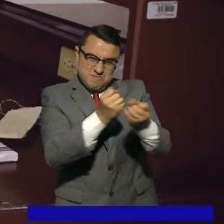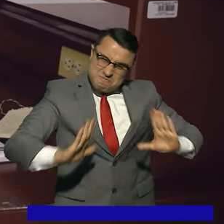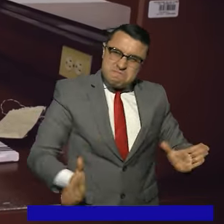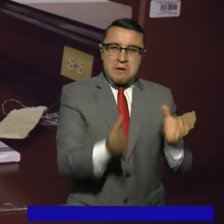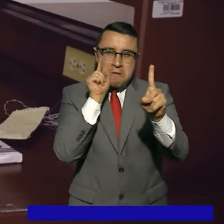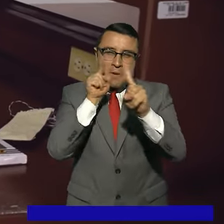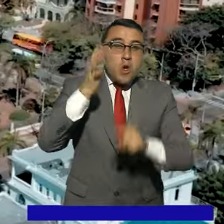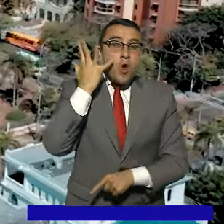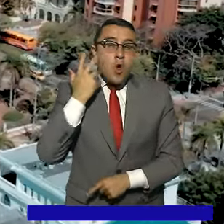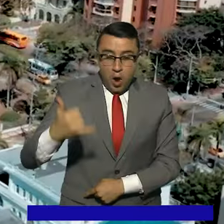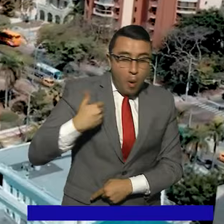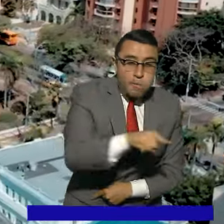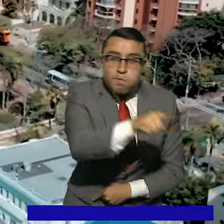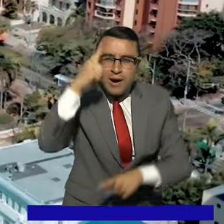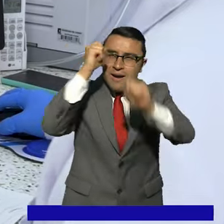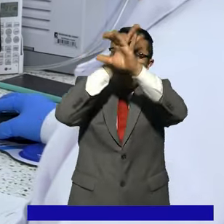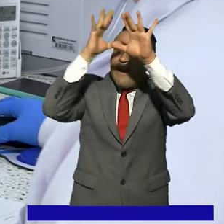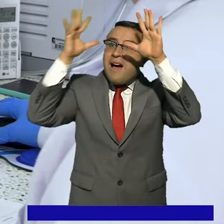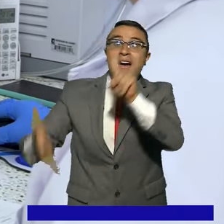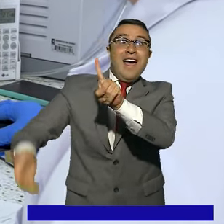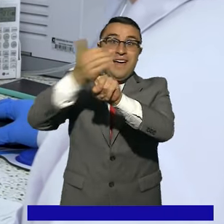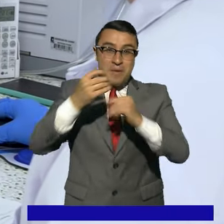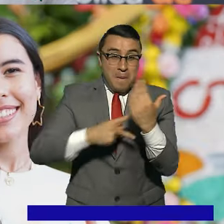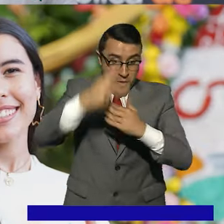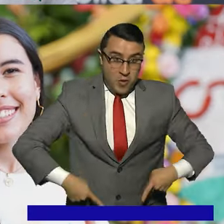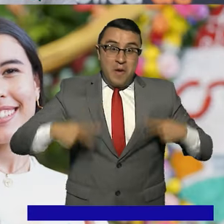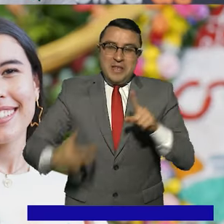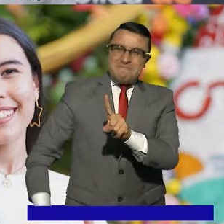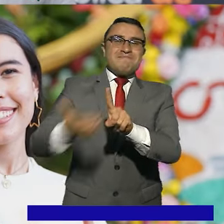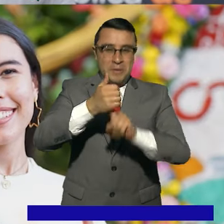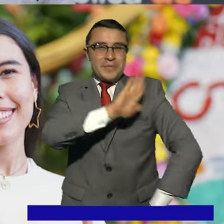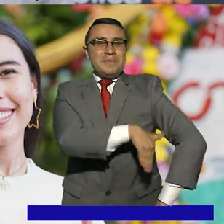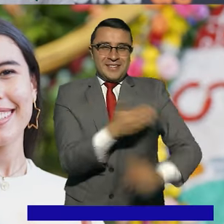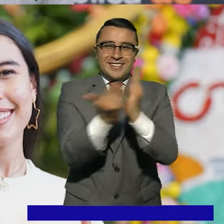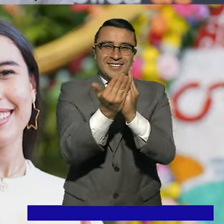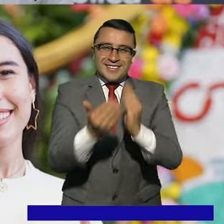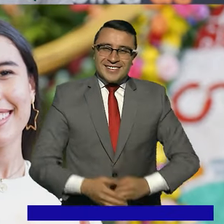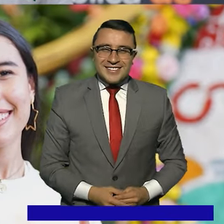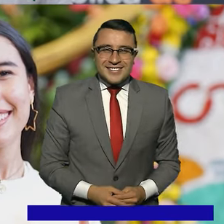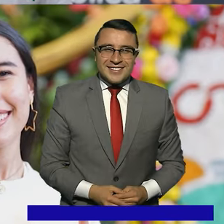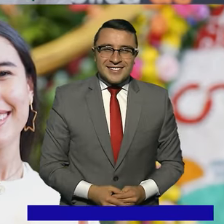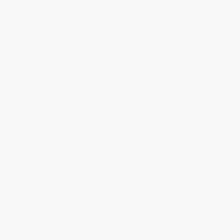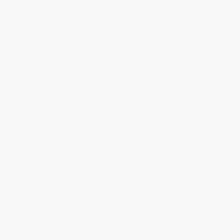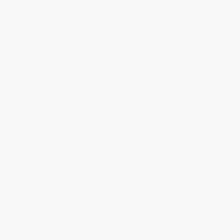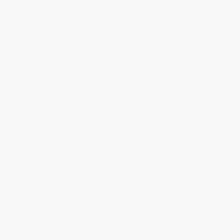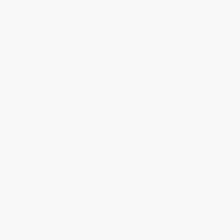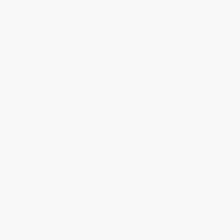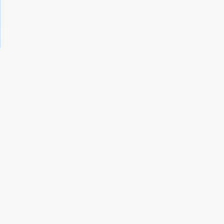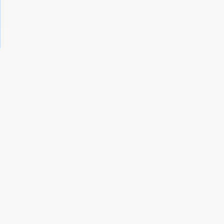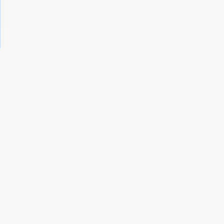estudiantes de instituciones públicas del país, haciendo posible que cada día más jóvenes cumplan sus sueños y consoliden sus proyectos de vida. Ministerio de